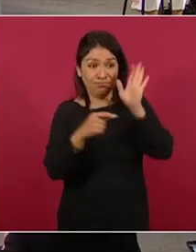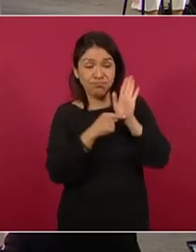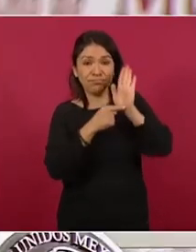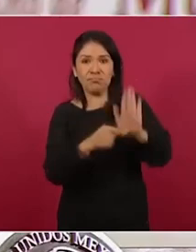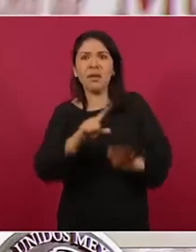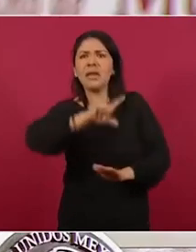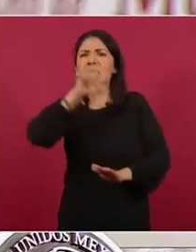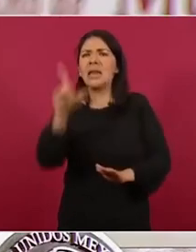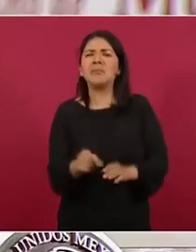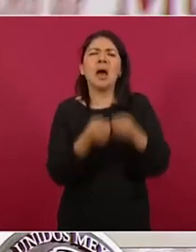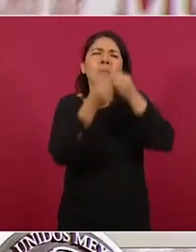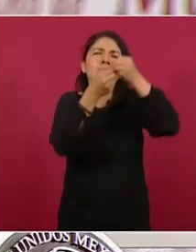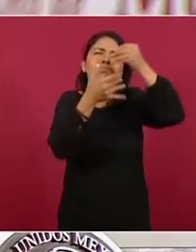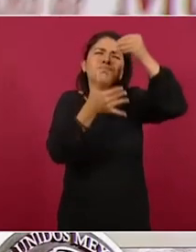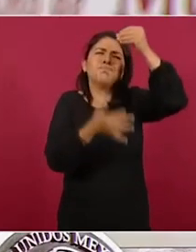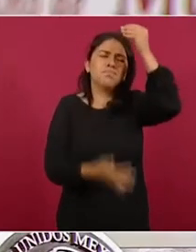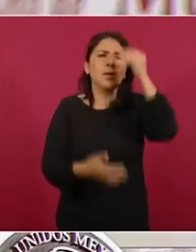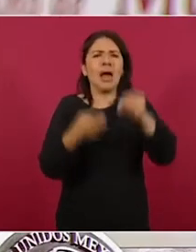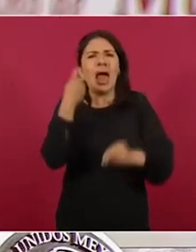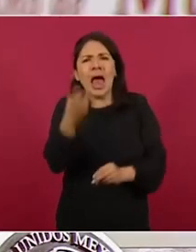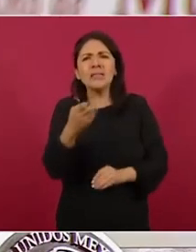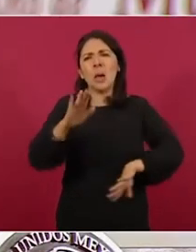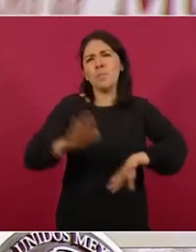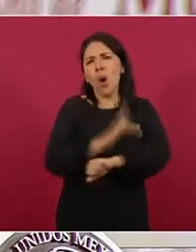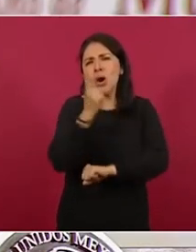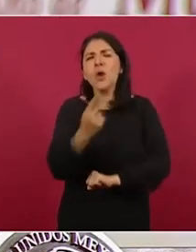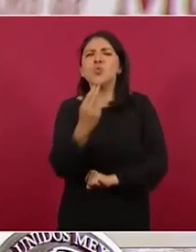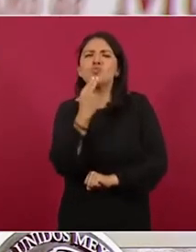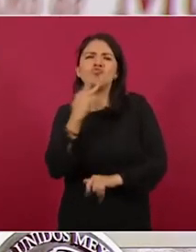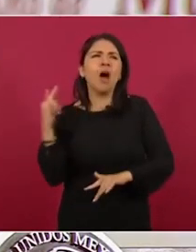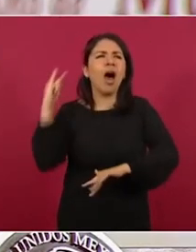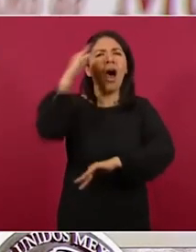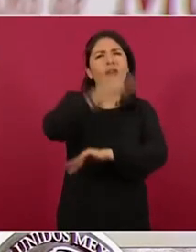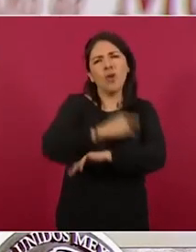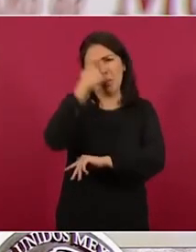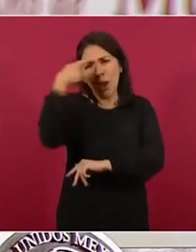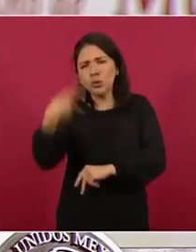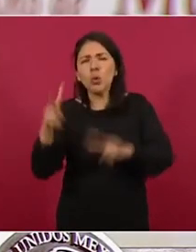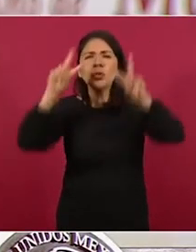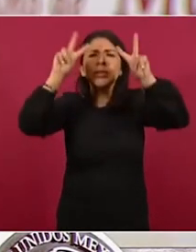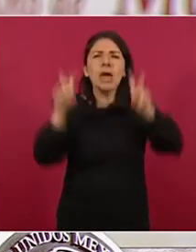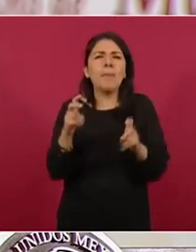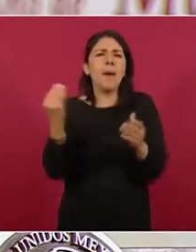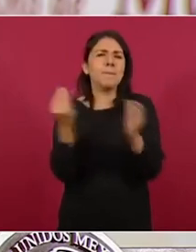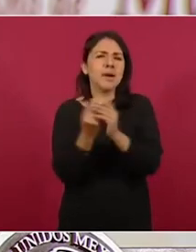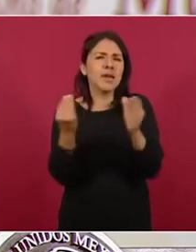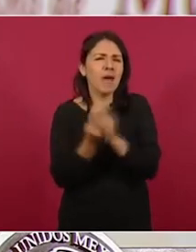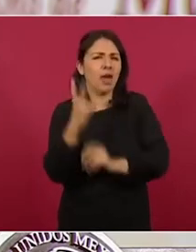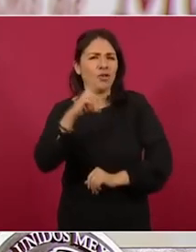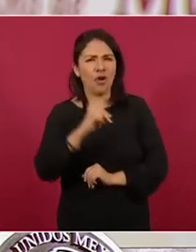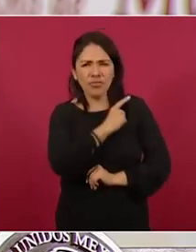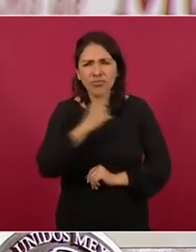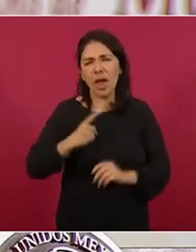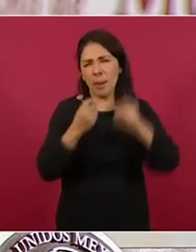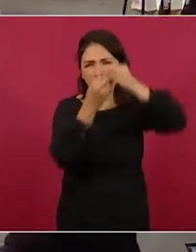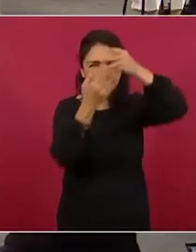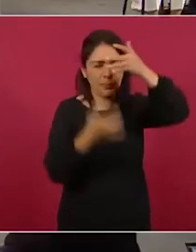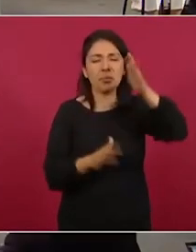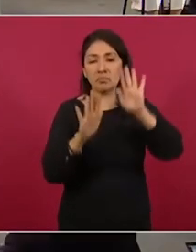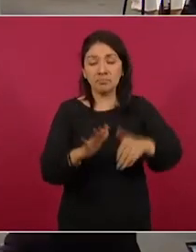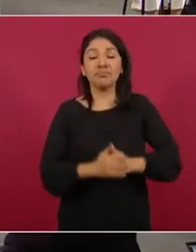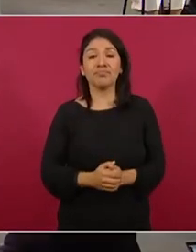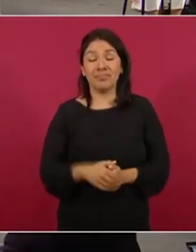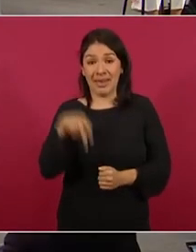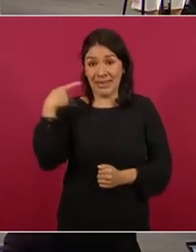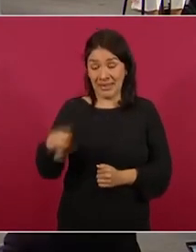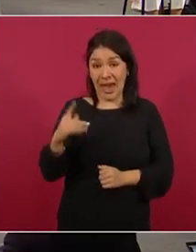desató una campaña contra el supuesto uso de recursos públicos para asuntos privados. Primero aclaramos que